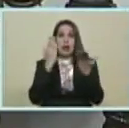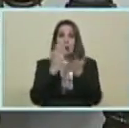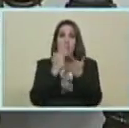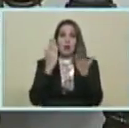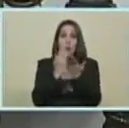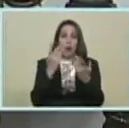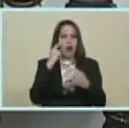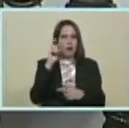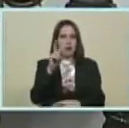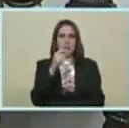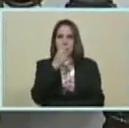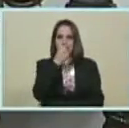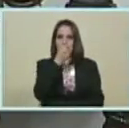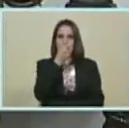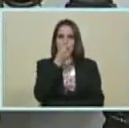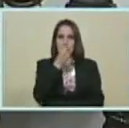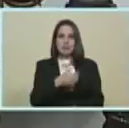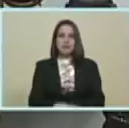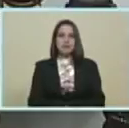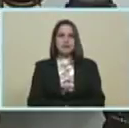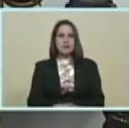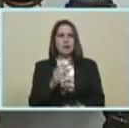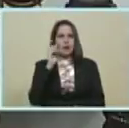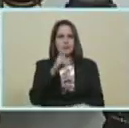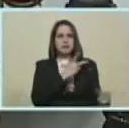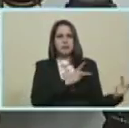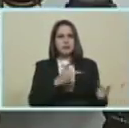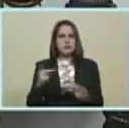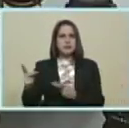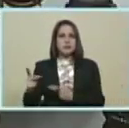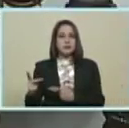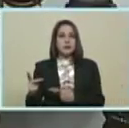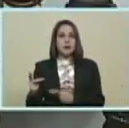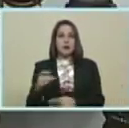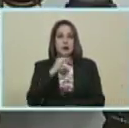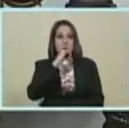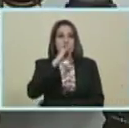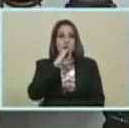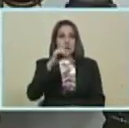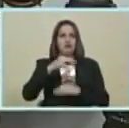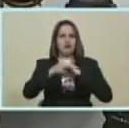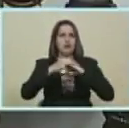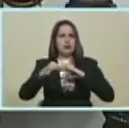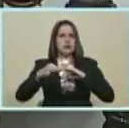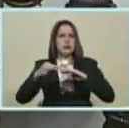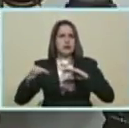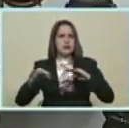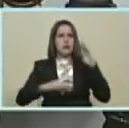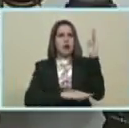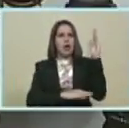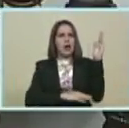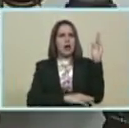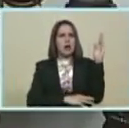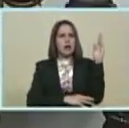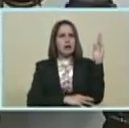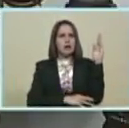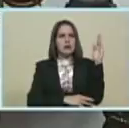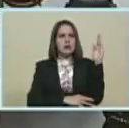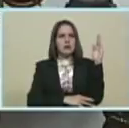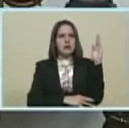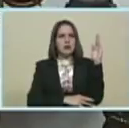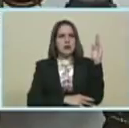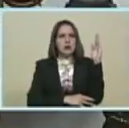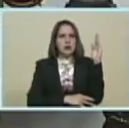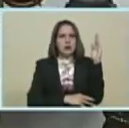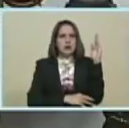Samán Allá nos va a recibir El pase En el municipio Ribarren Estado Lara Nos va a